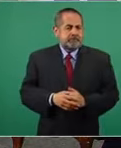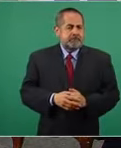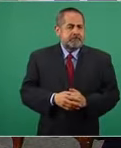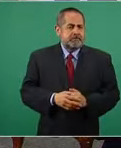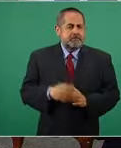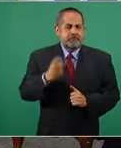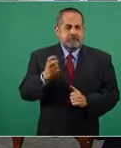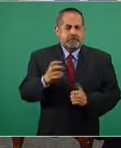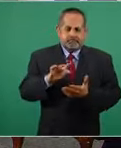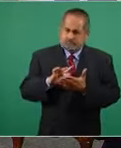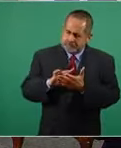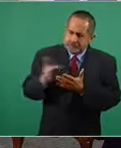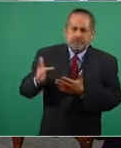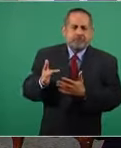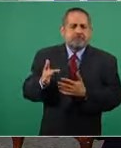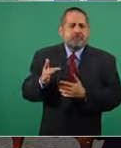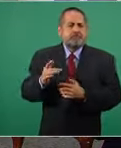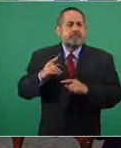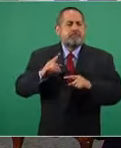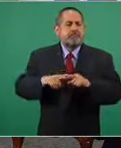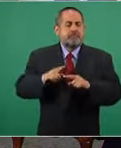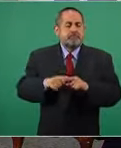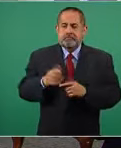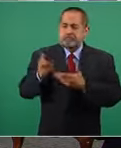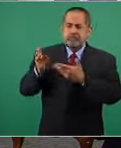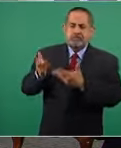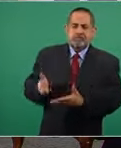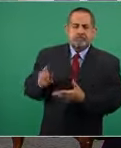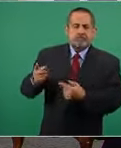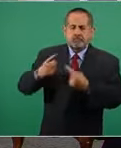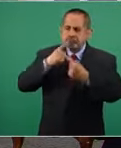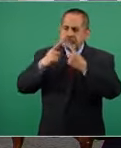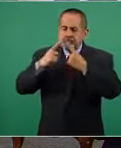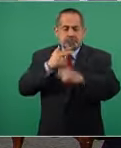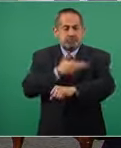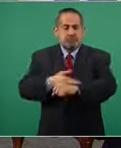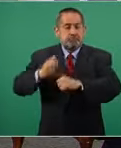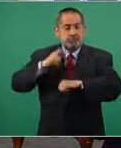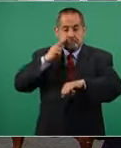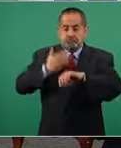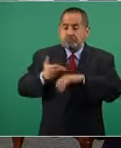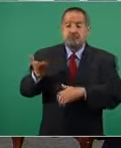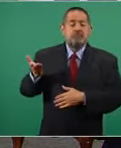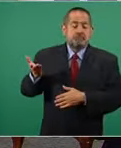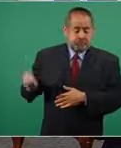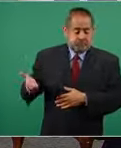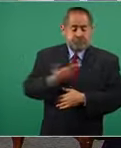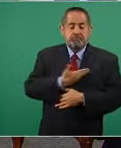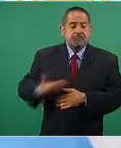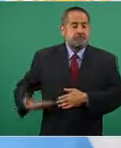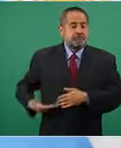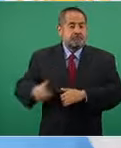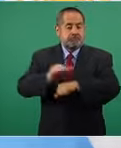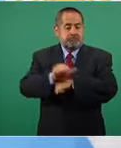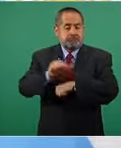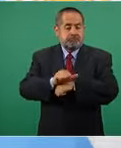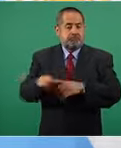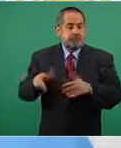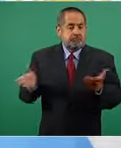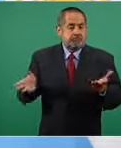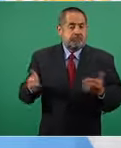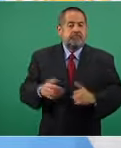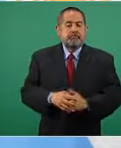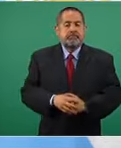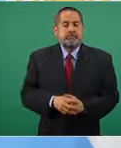se logró por gestiones del presidente de Argentina. Y lo segundo,